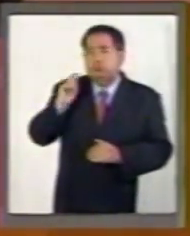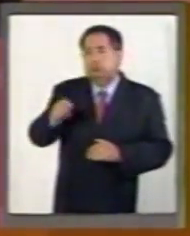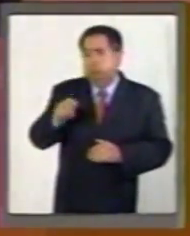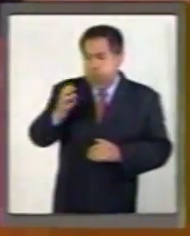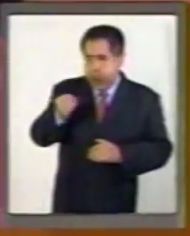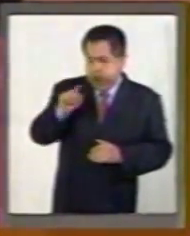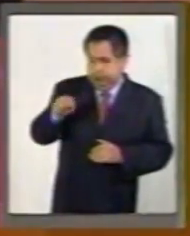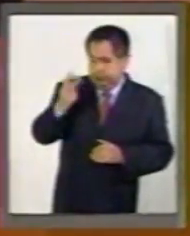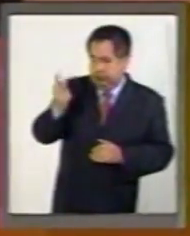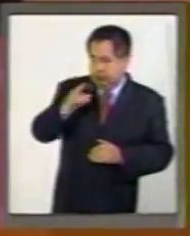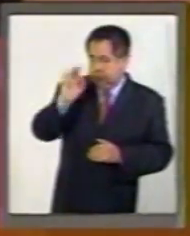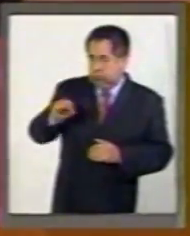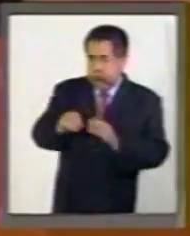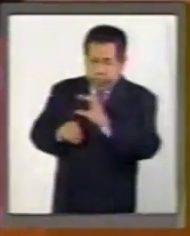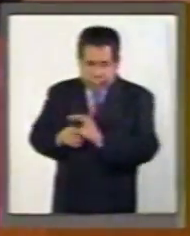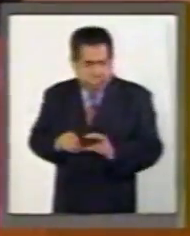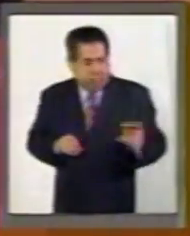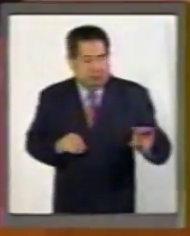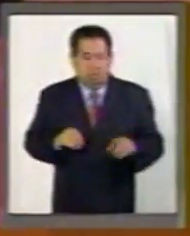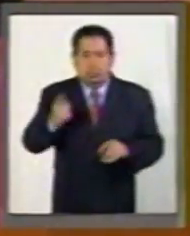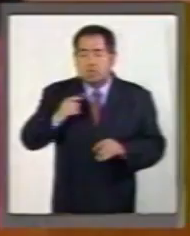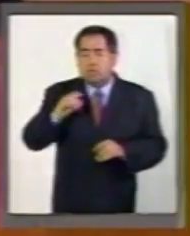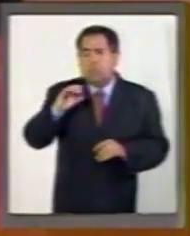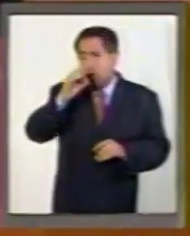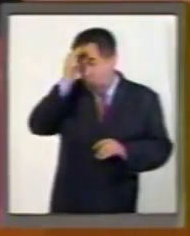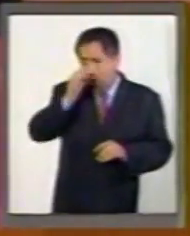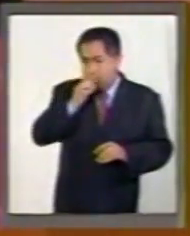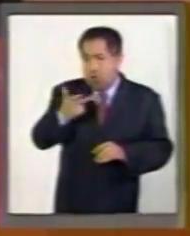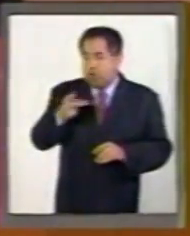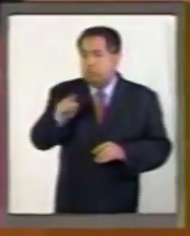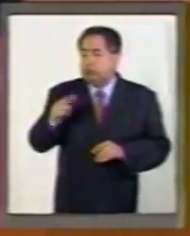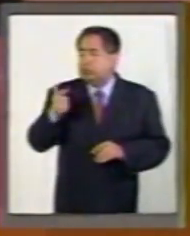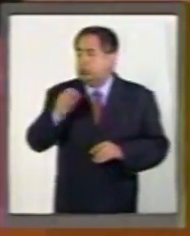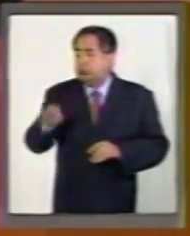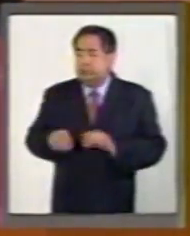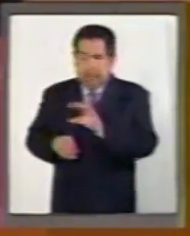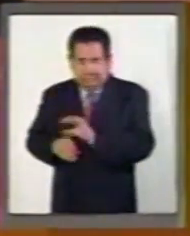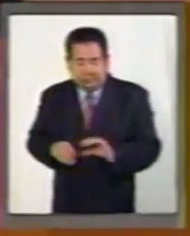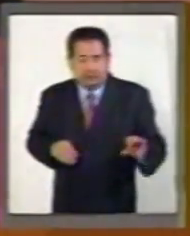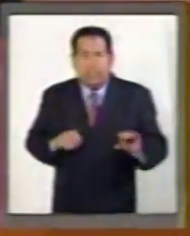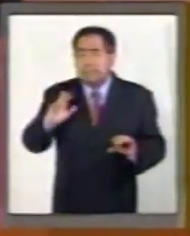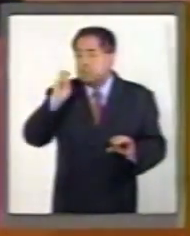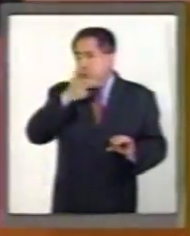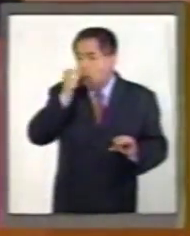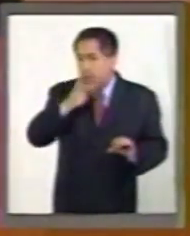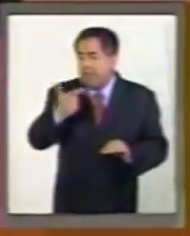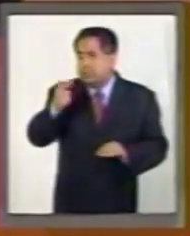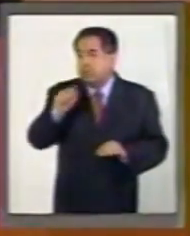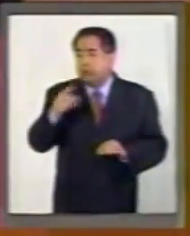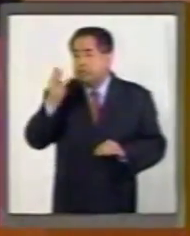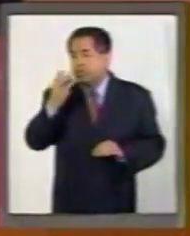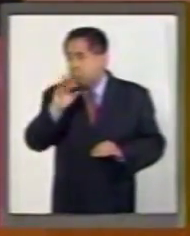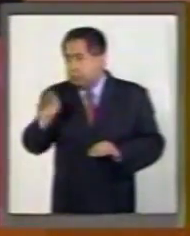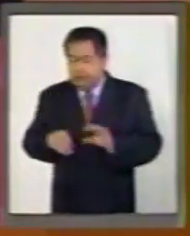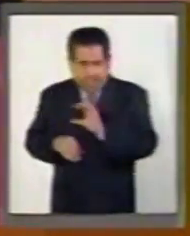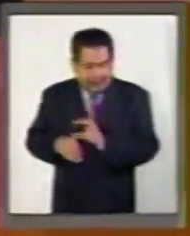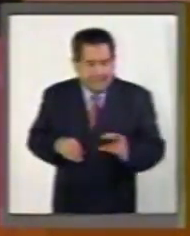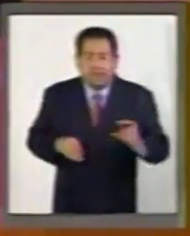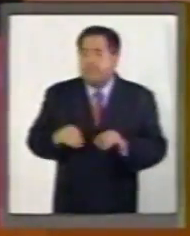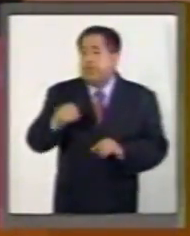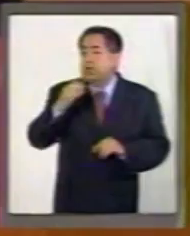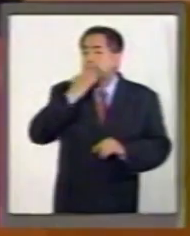9.2%, luego Coahuila, 8.7%, Chihuahua, 7.3%,